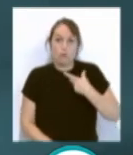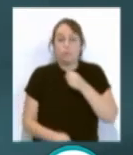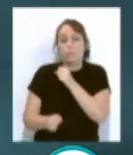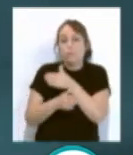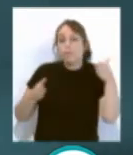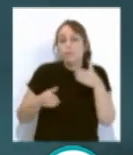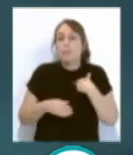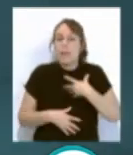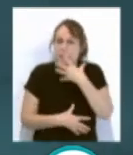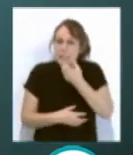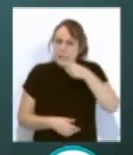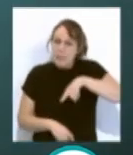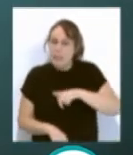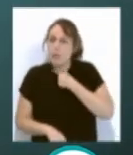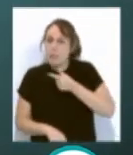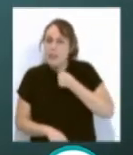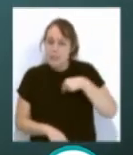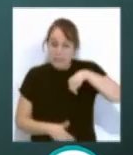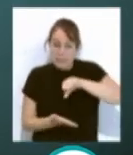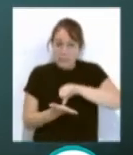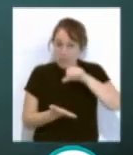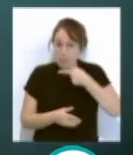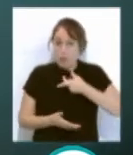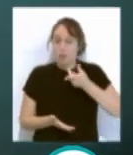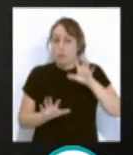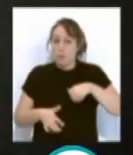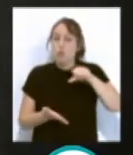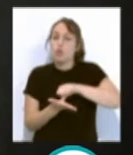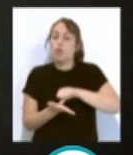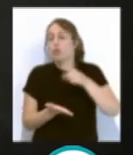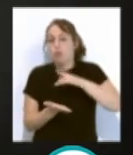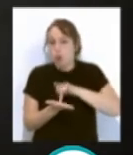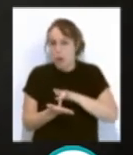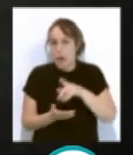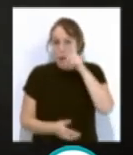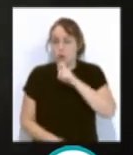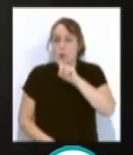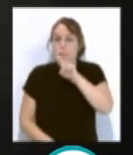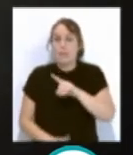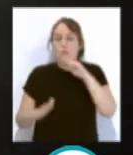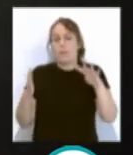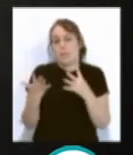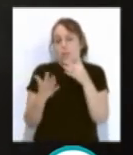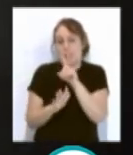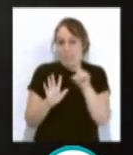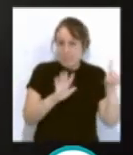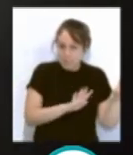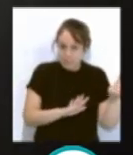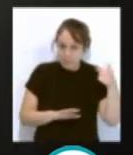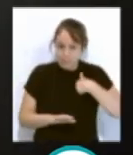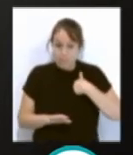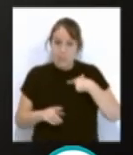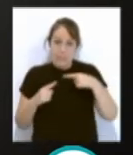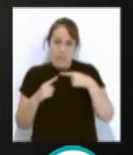sentimental que transcurre en Cádiz en el año 1966. La Tianórica inicia este nuevo y diferente curso con el